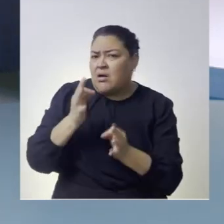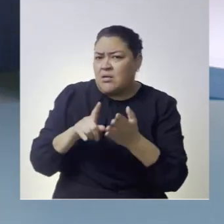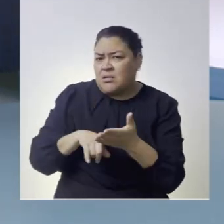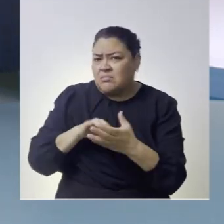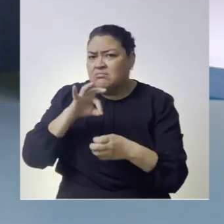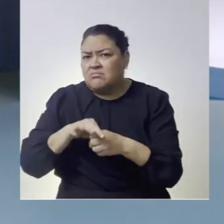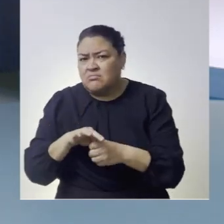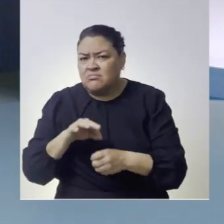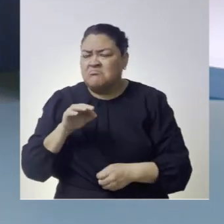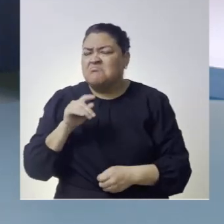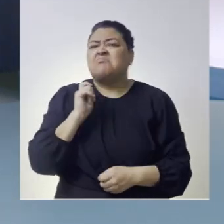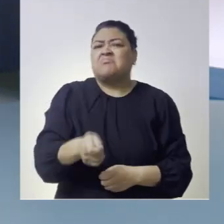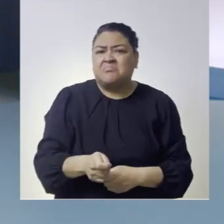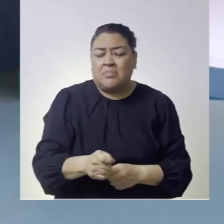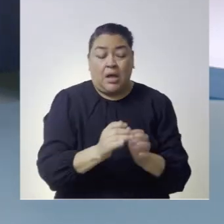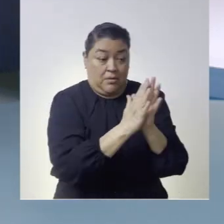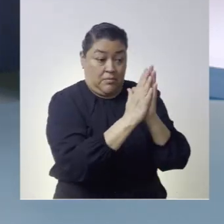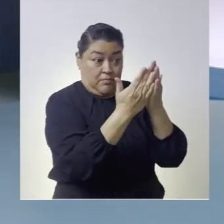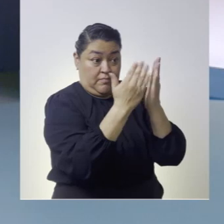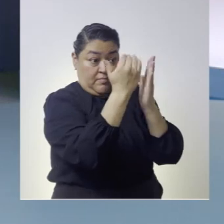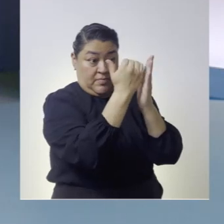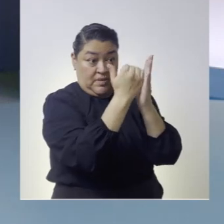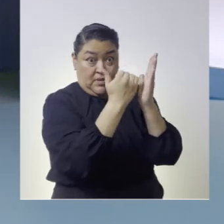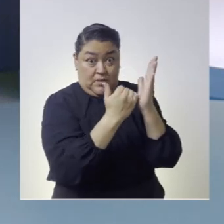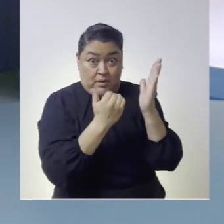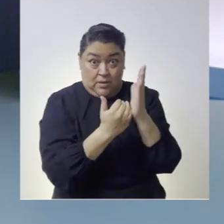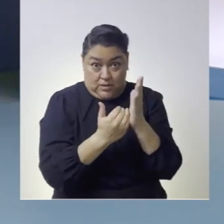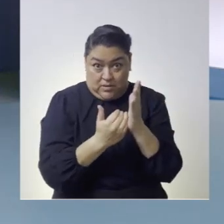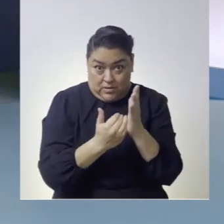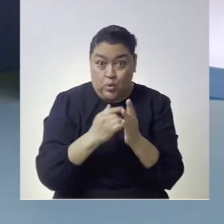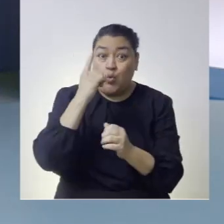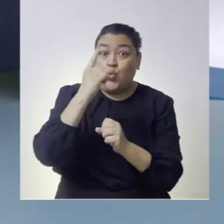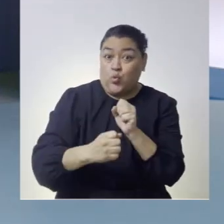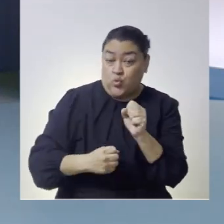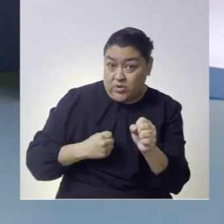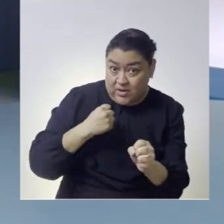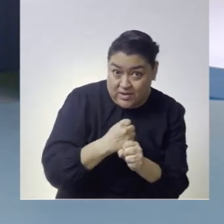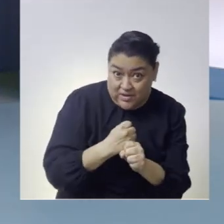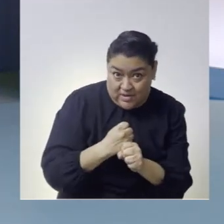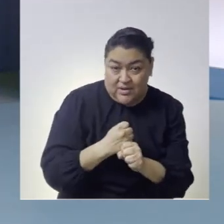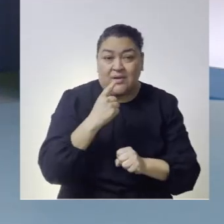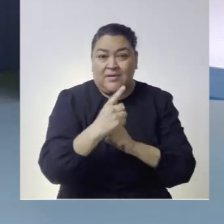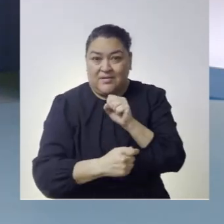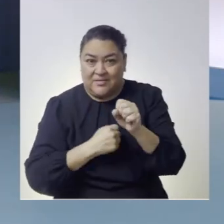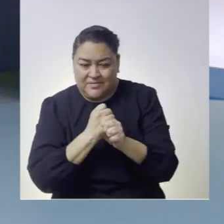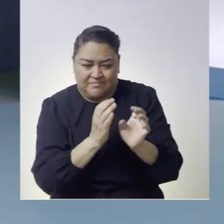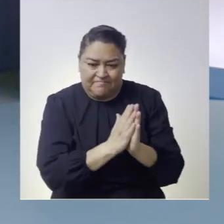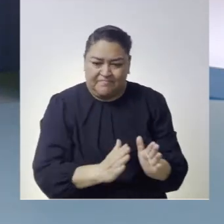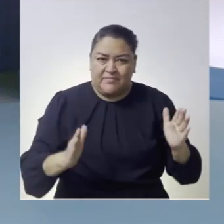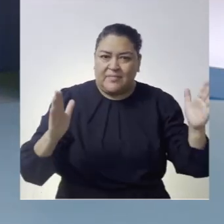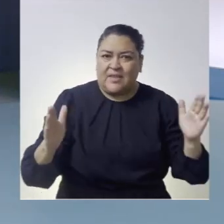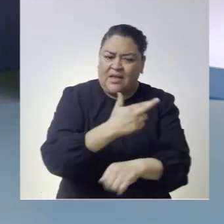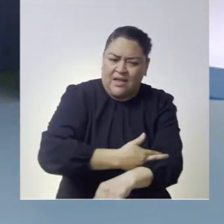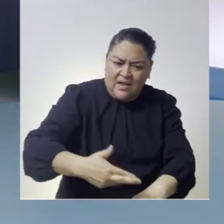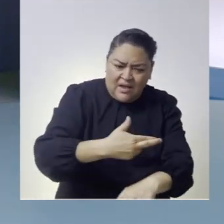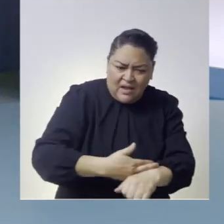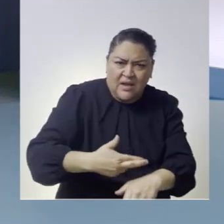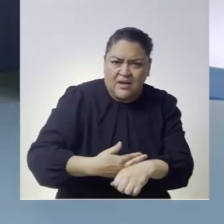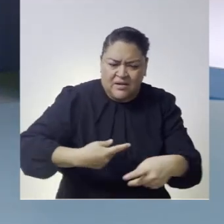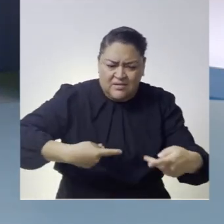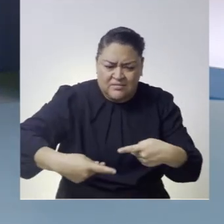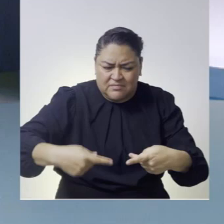electoral que es bueno pues es un documento de vigencia plurianual que describe los objetivos y estrategias